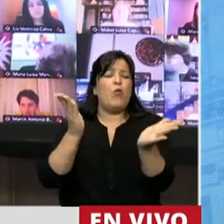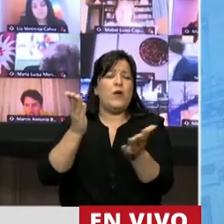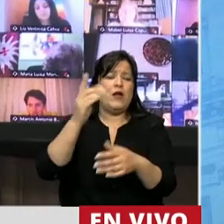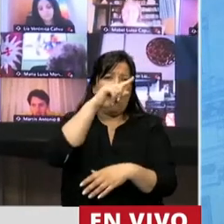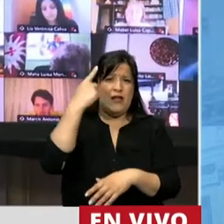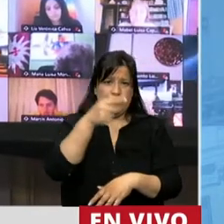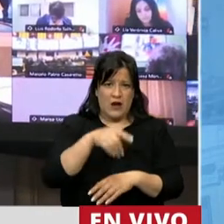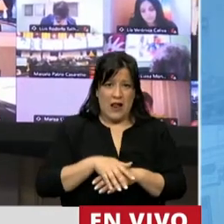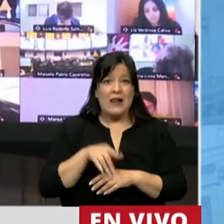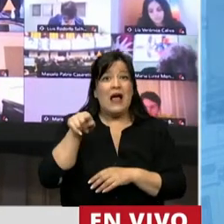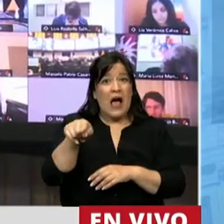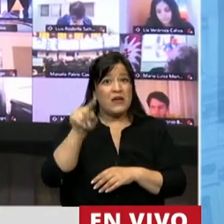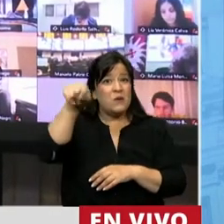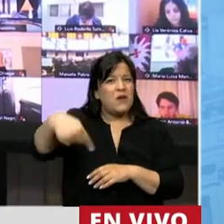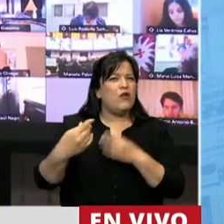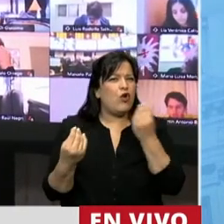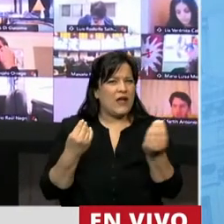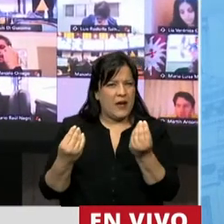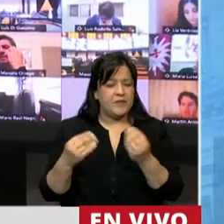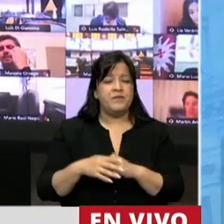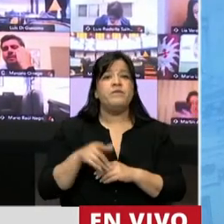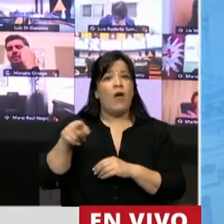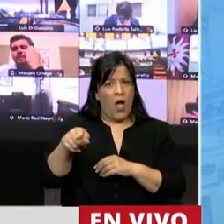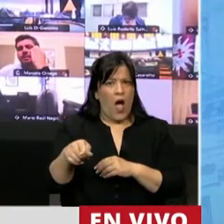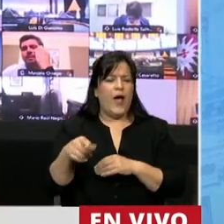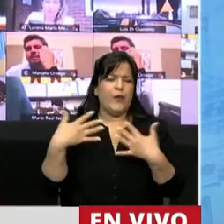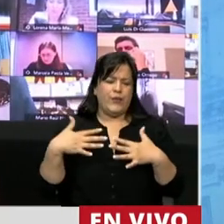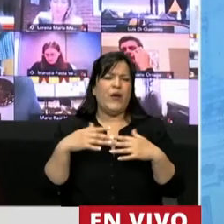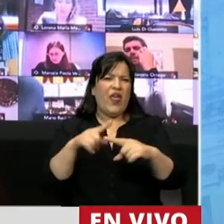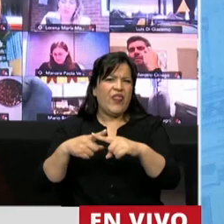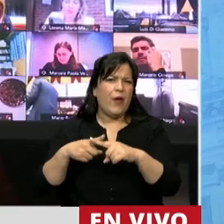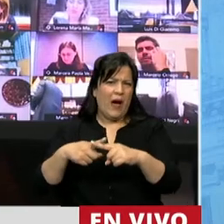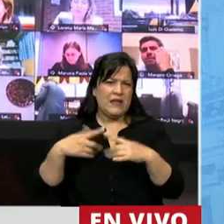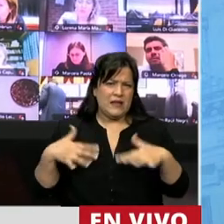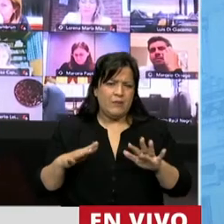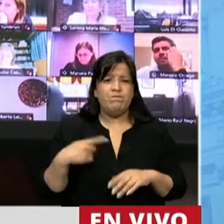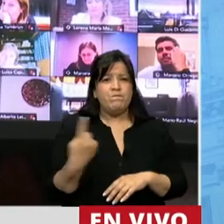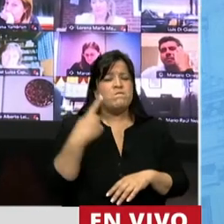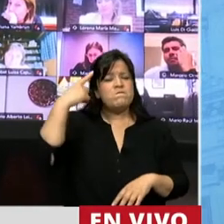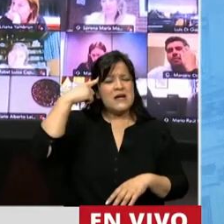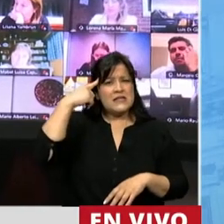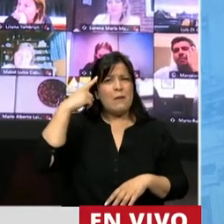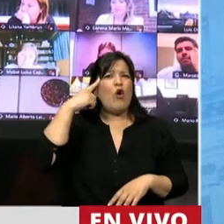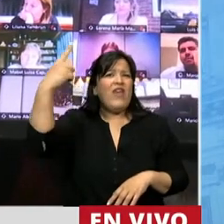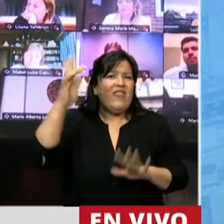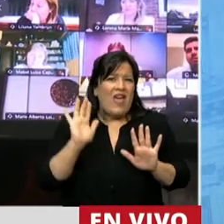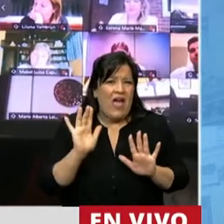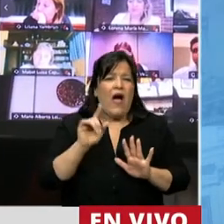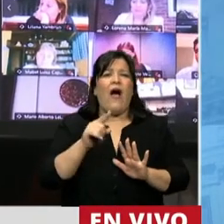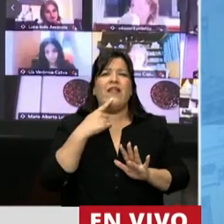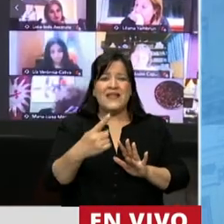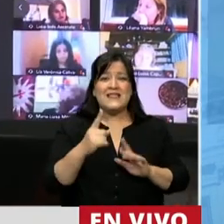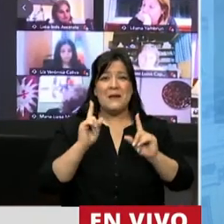Esto ha dado lugar a un debate, nosotros creemos que la idea de la